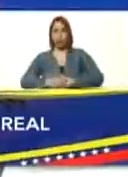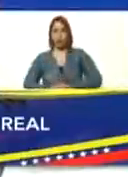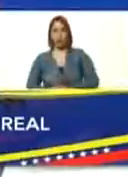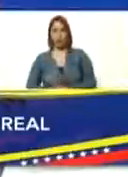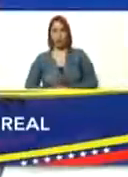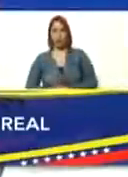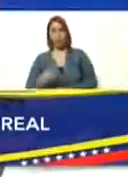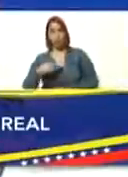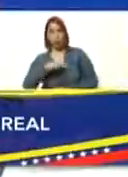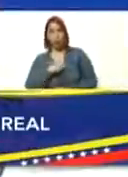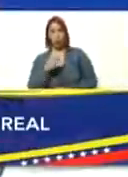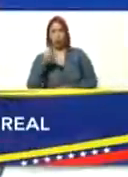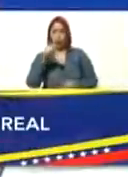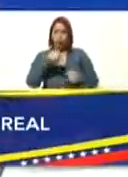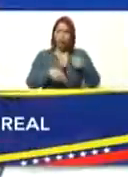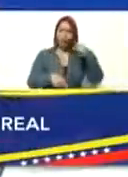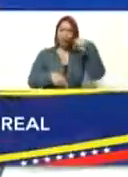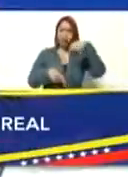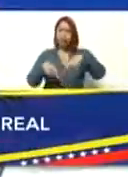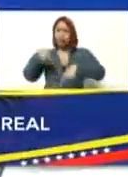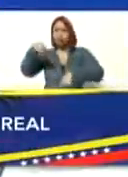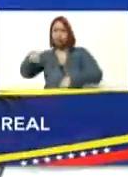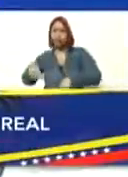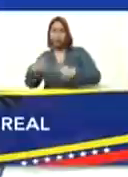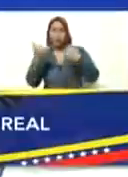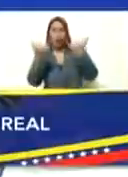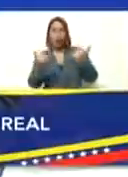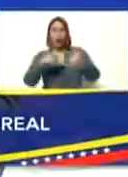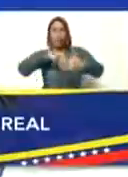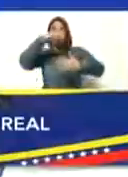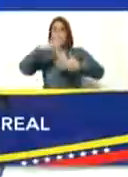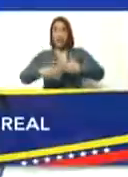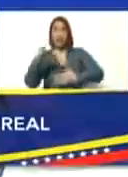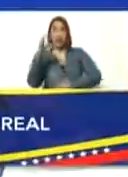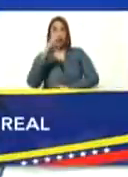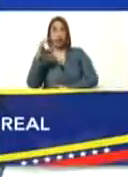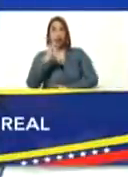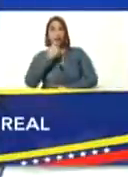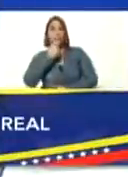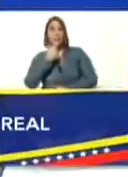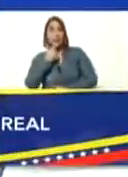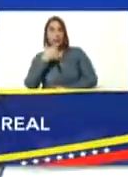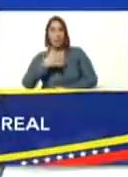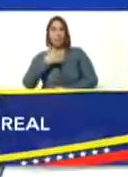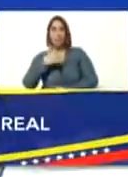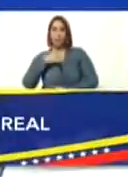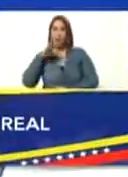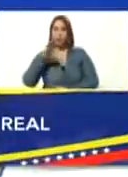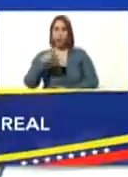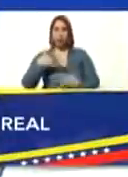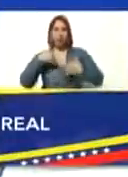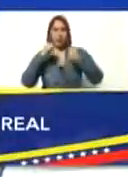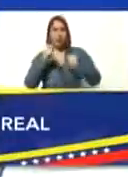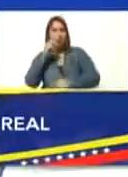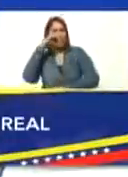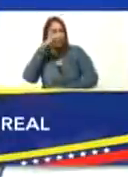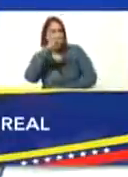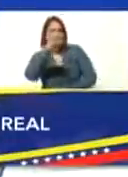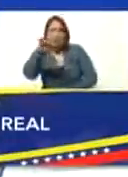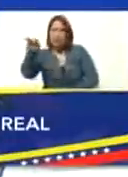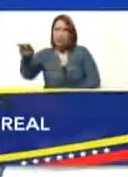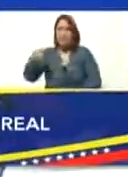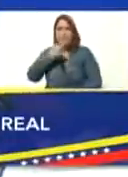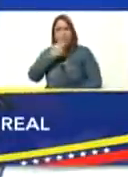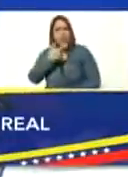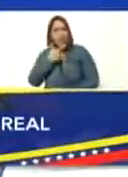Empezamos una gotica, otra gotica, ahora con el plan Caracas, Bella, Patriota y Segura. Miren qué bella está la